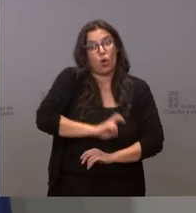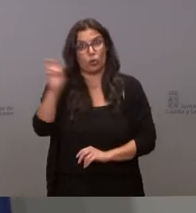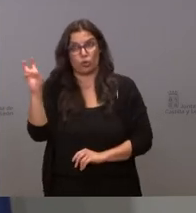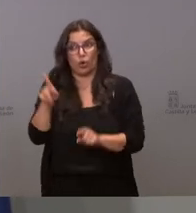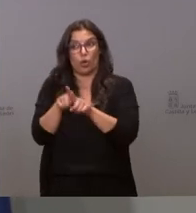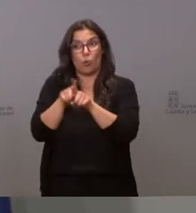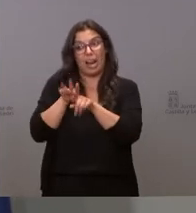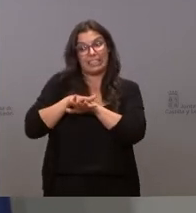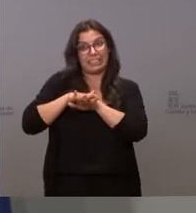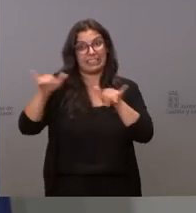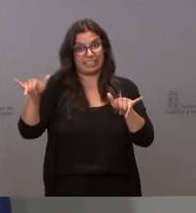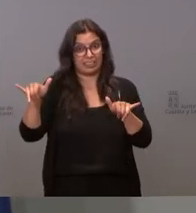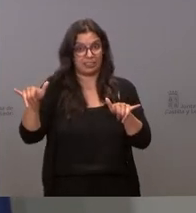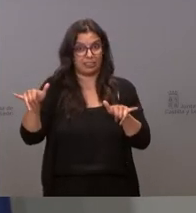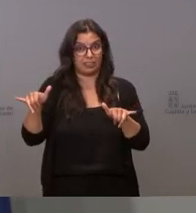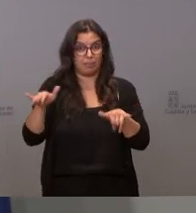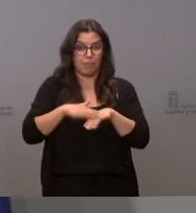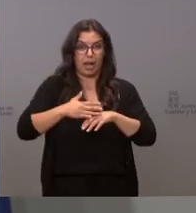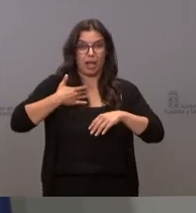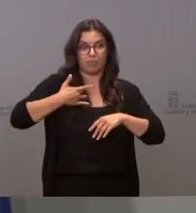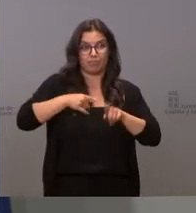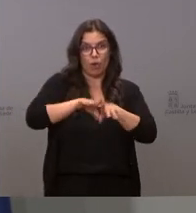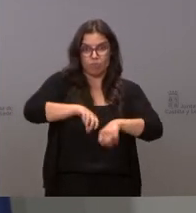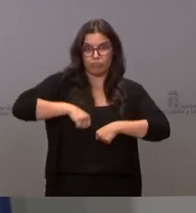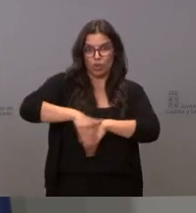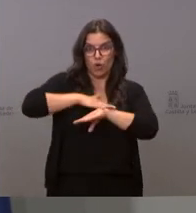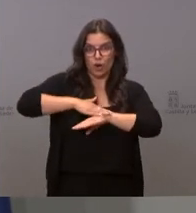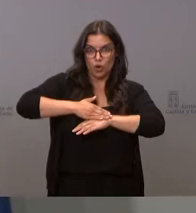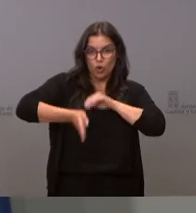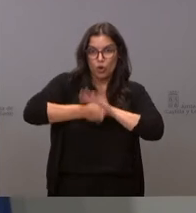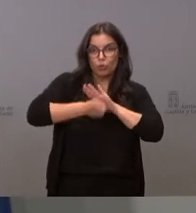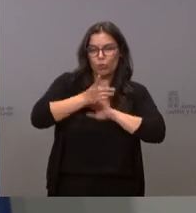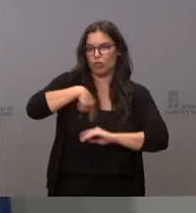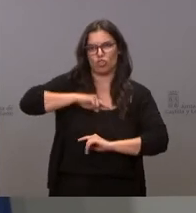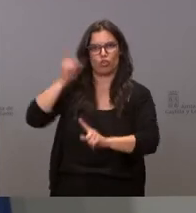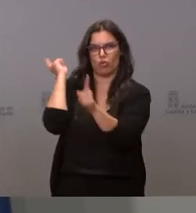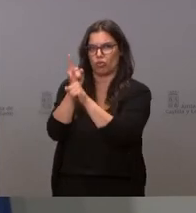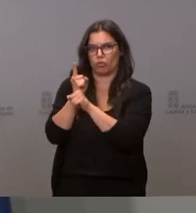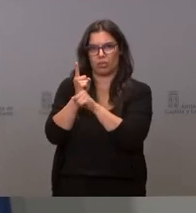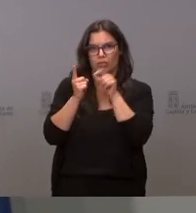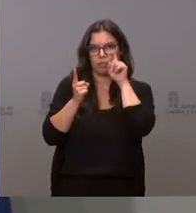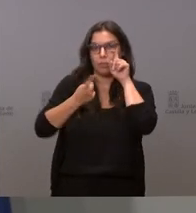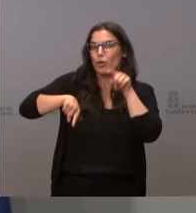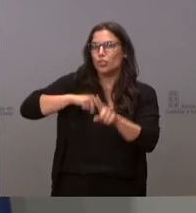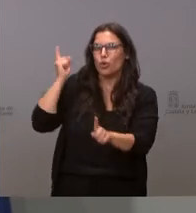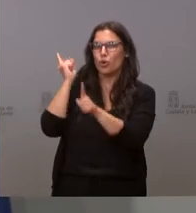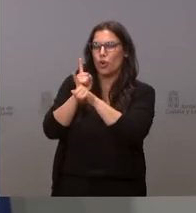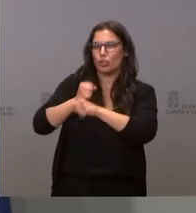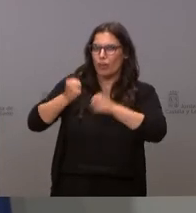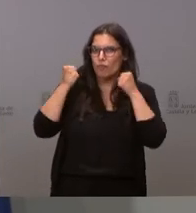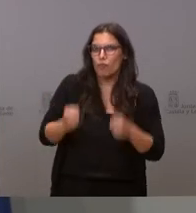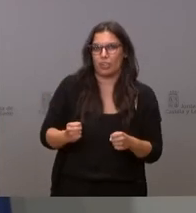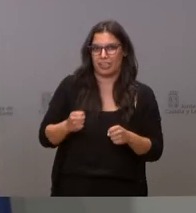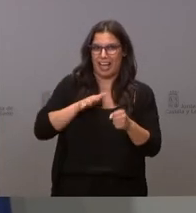a su permanencia en el gobierno nos va a tener enfrente pero nos va a tener enfrente con toda la potencia legal política